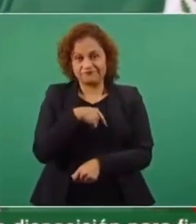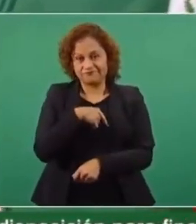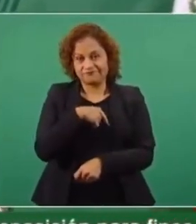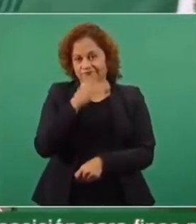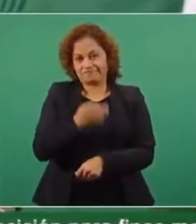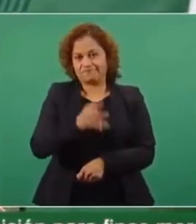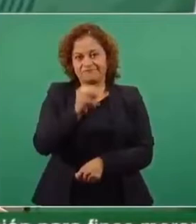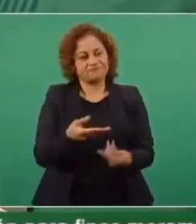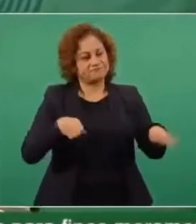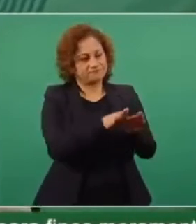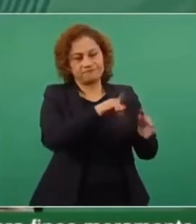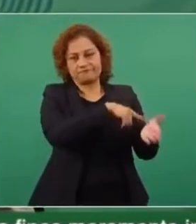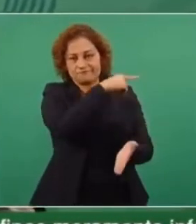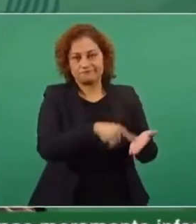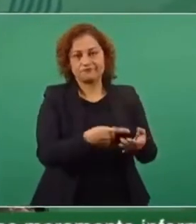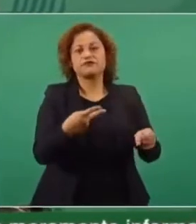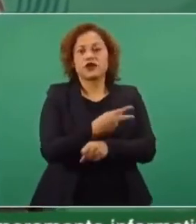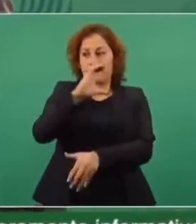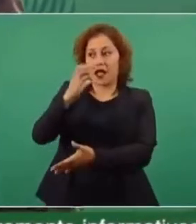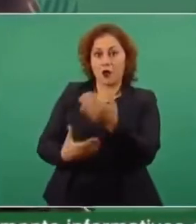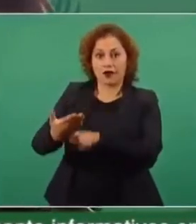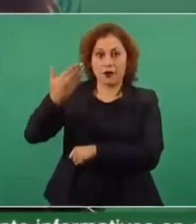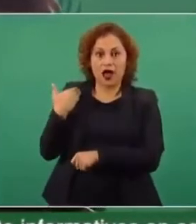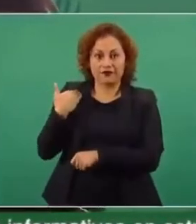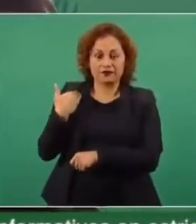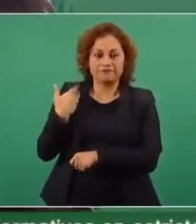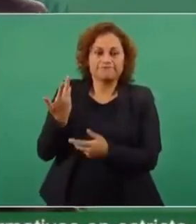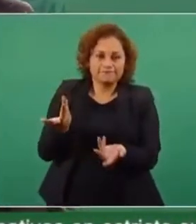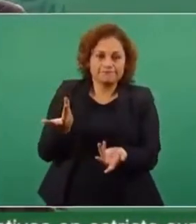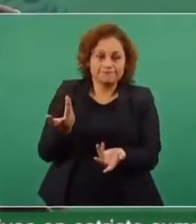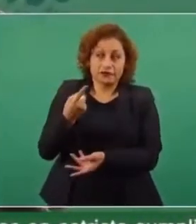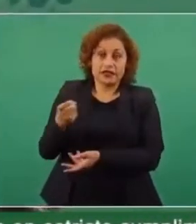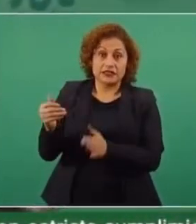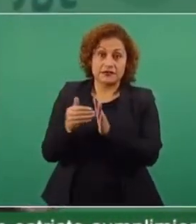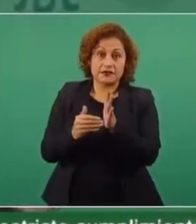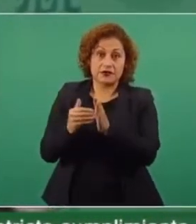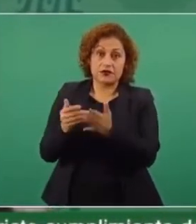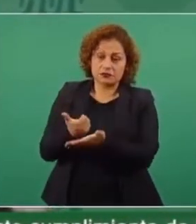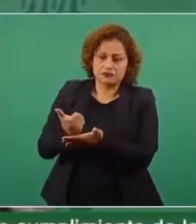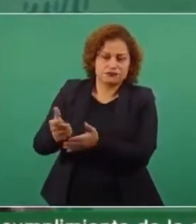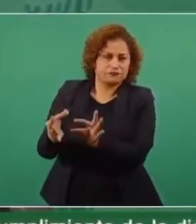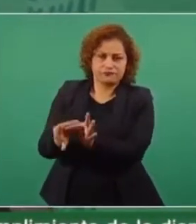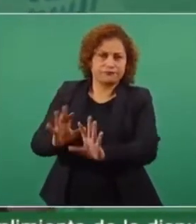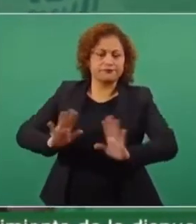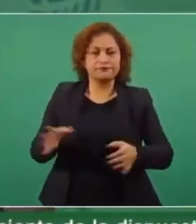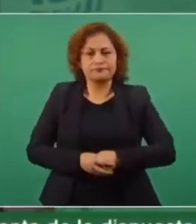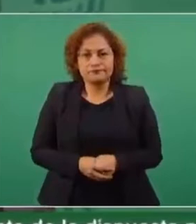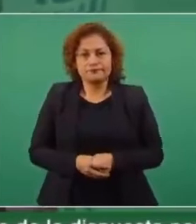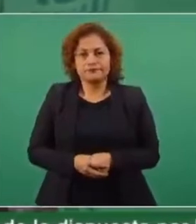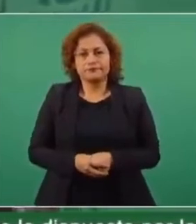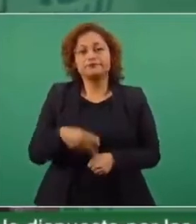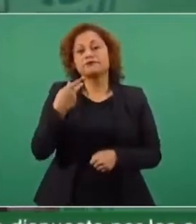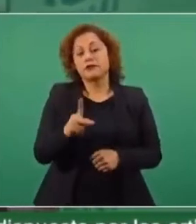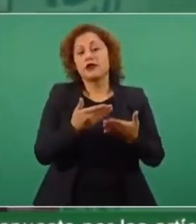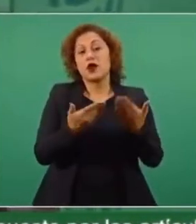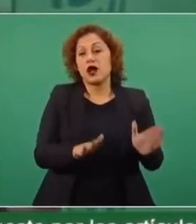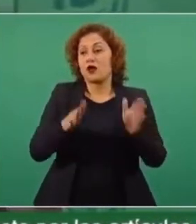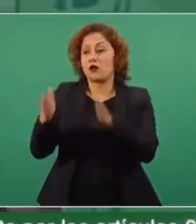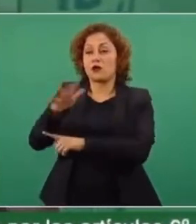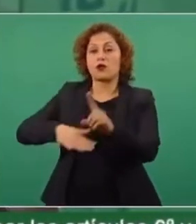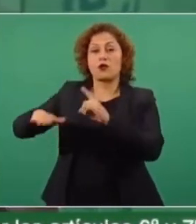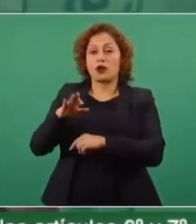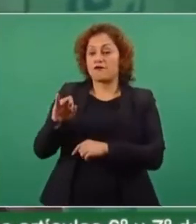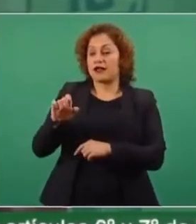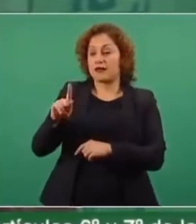Bueno, pues se cancela, tenemos que destinar 100 mil millones a la cancelación de la obra, pero el nuevo aeropuerto Felipe Ángeles